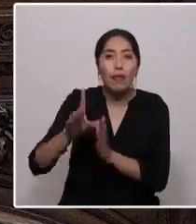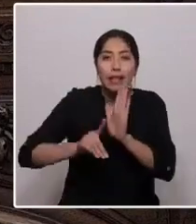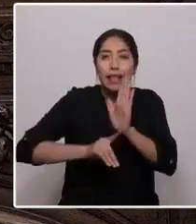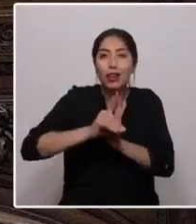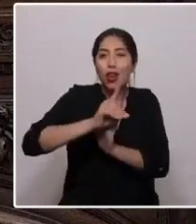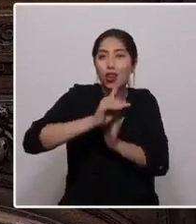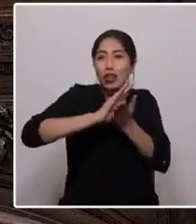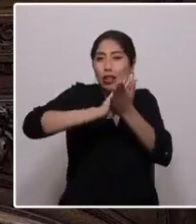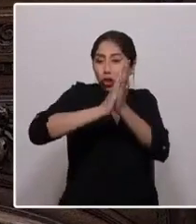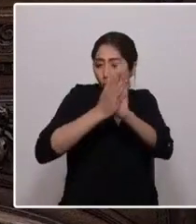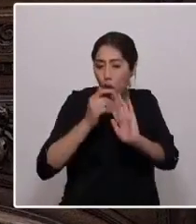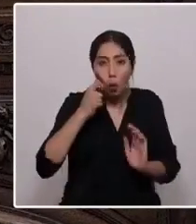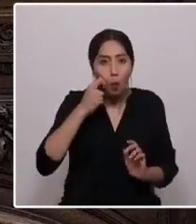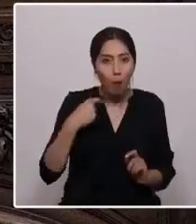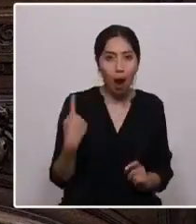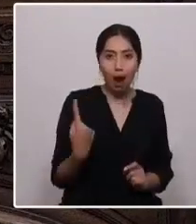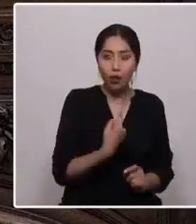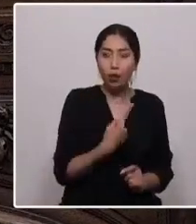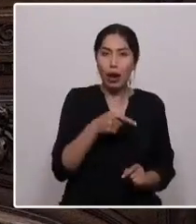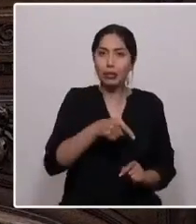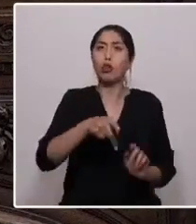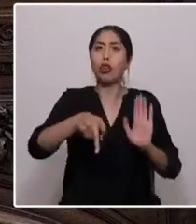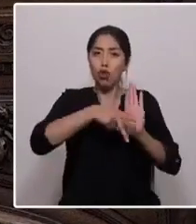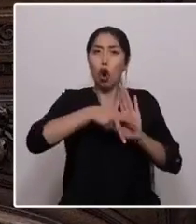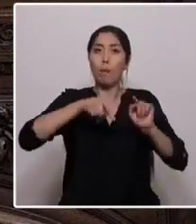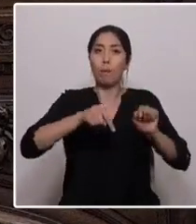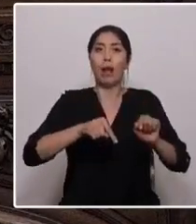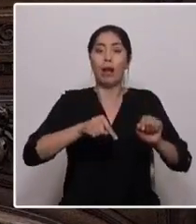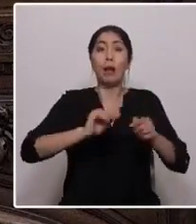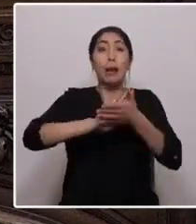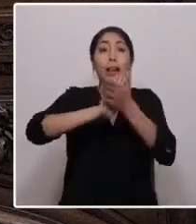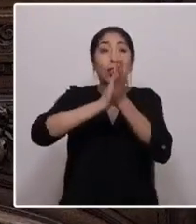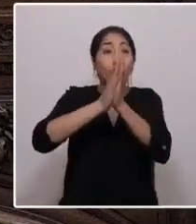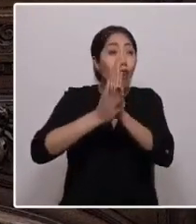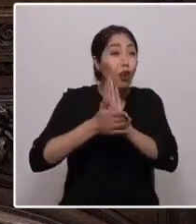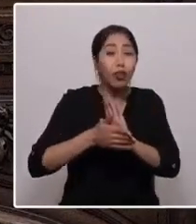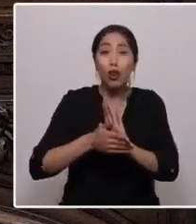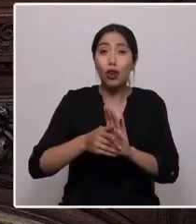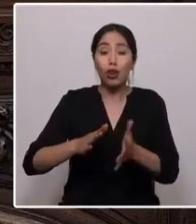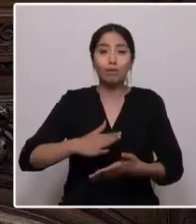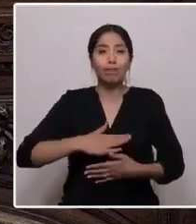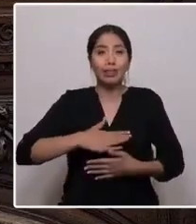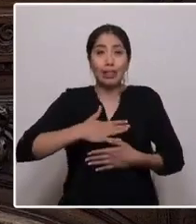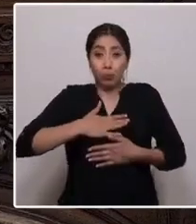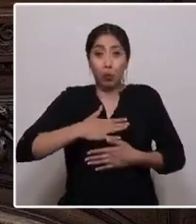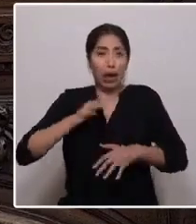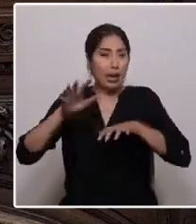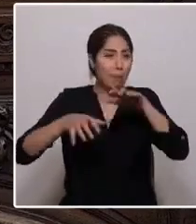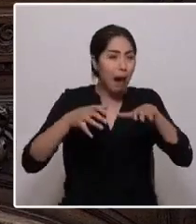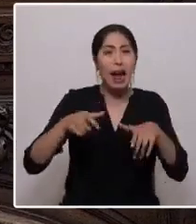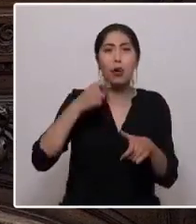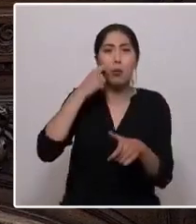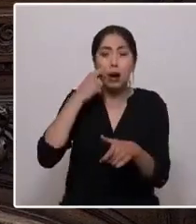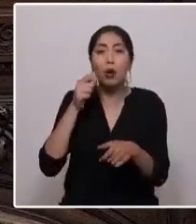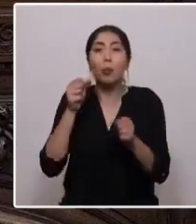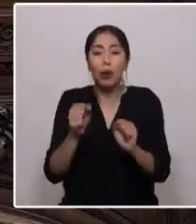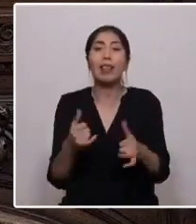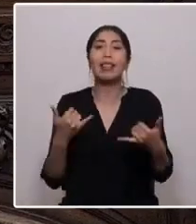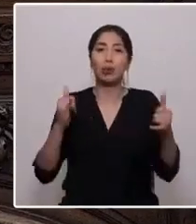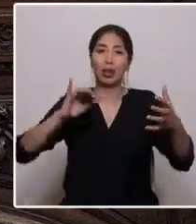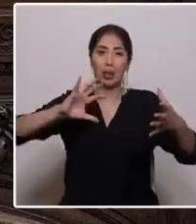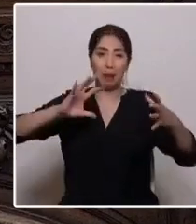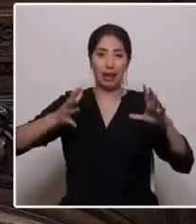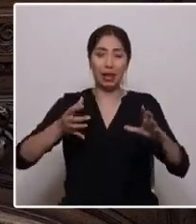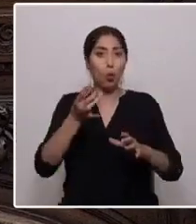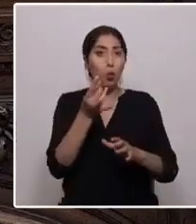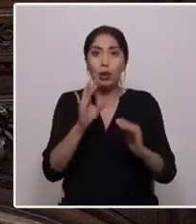potencial humano sea la norma. Para que todos los seres sintientes puedan disfrutar de este planeta, nuestro único hogar. A lo